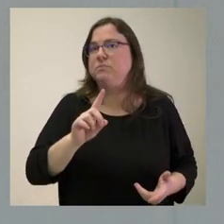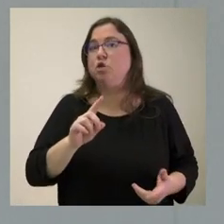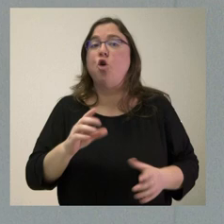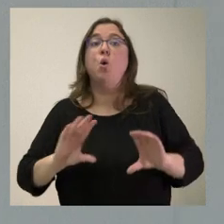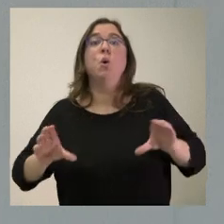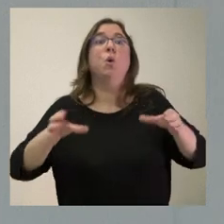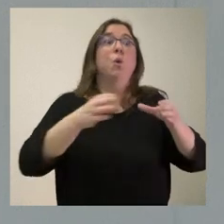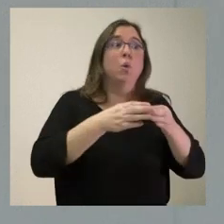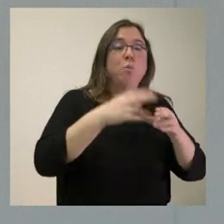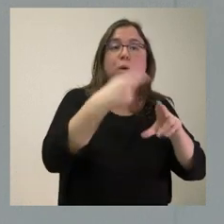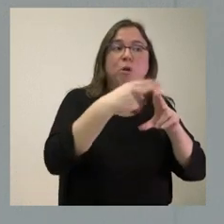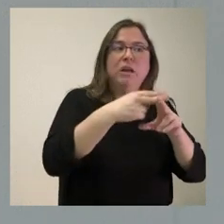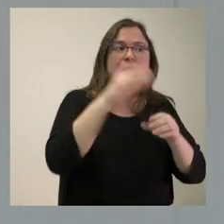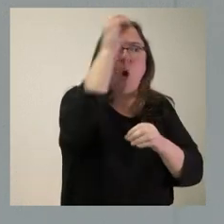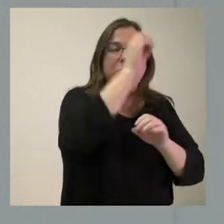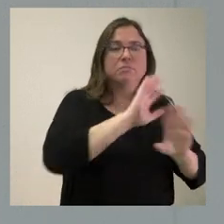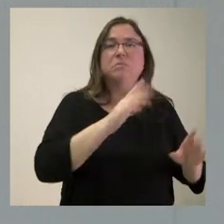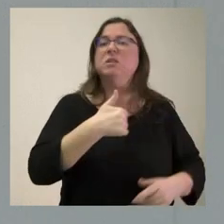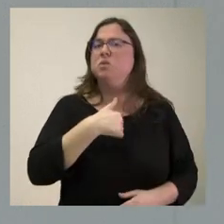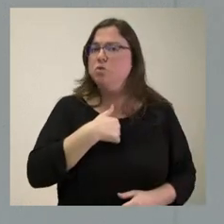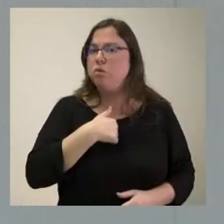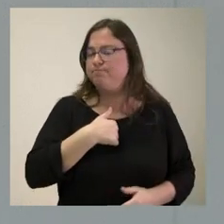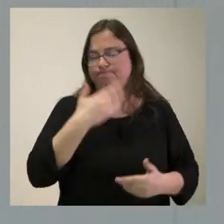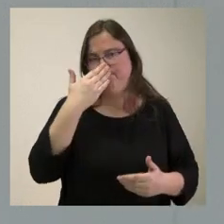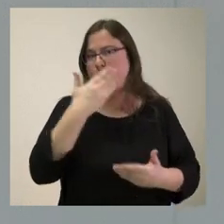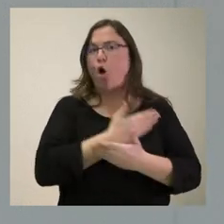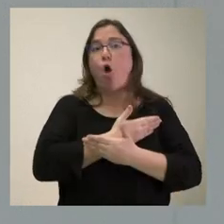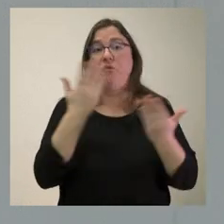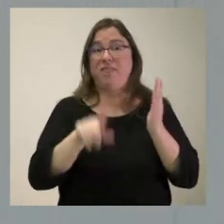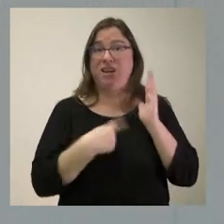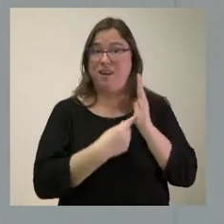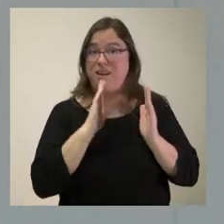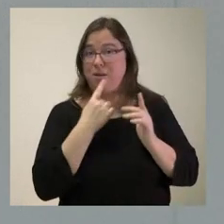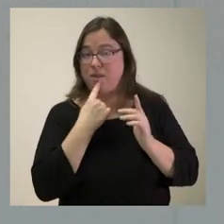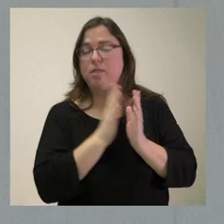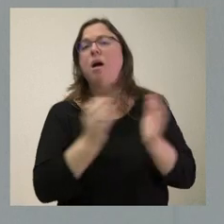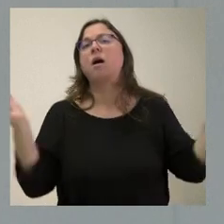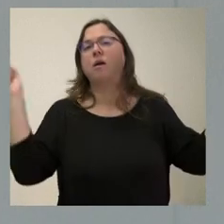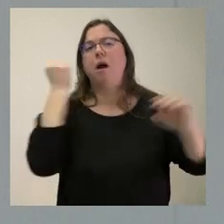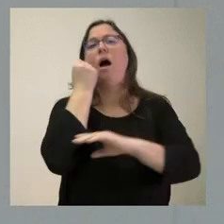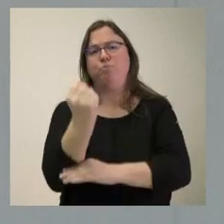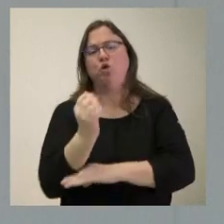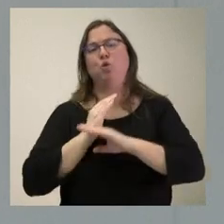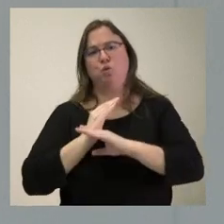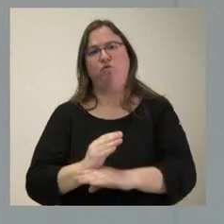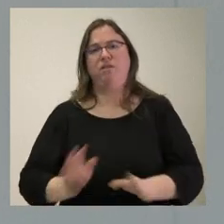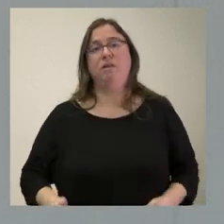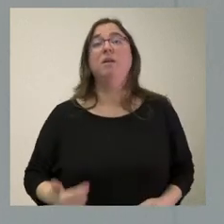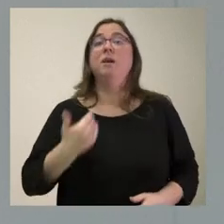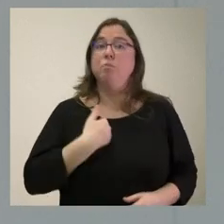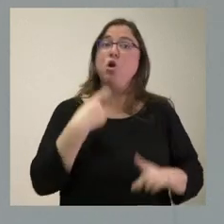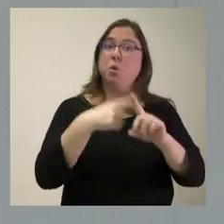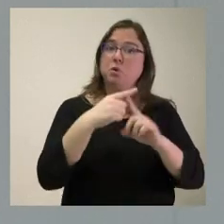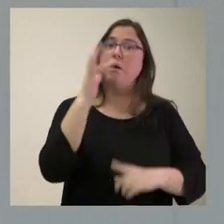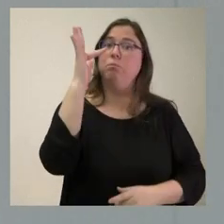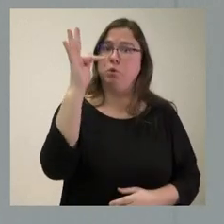grupos políticos. Yo estoy confiado en que esa ley de la que usted habla va a tener apoyo suficiente parlamentario, porque tiene, además, cosas muy positivas